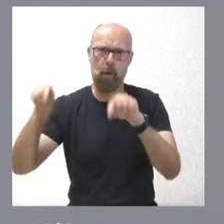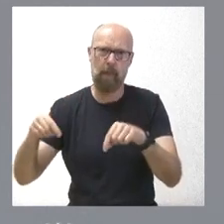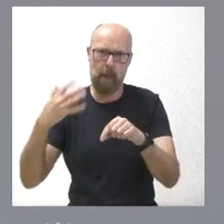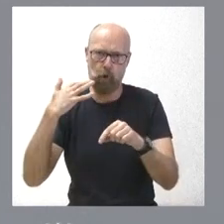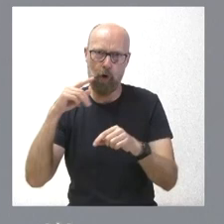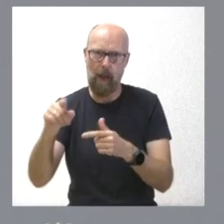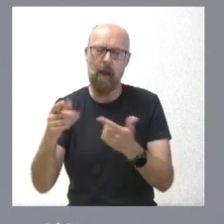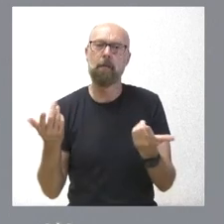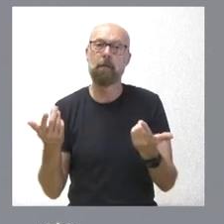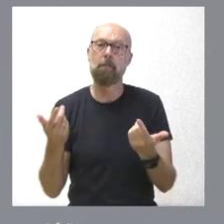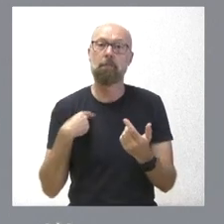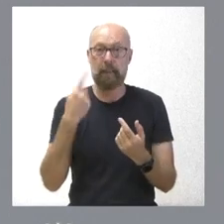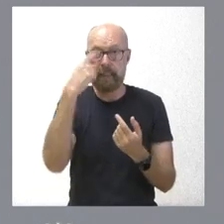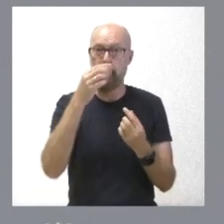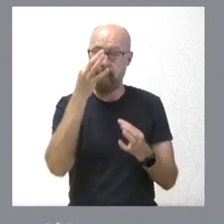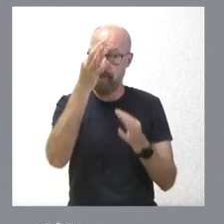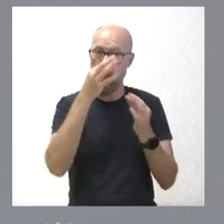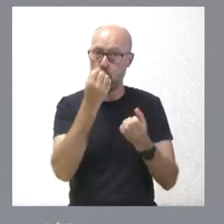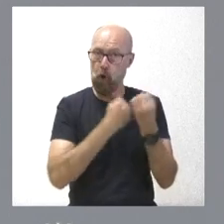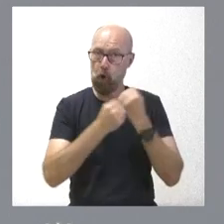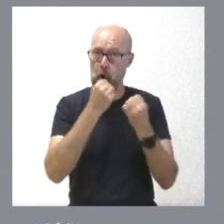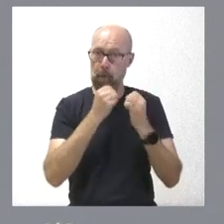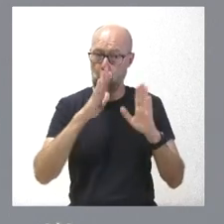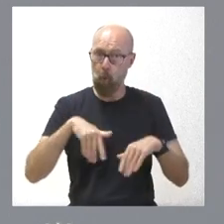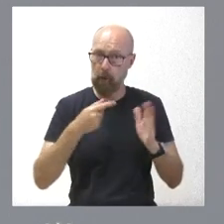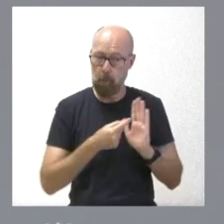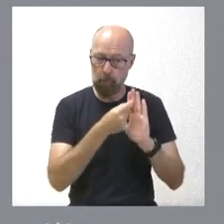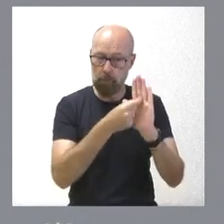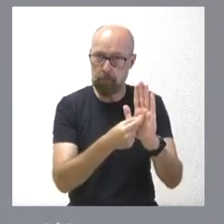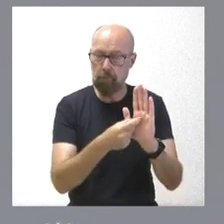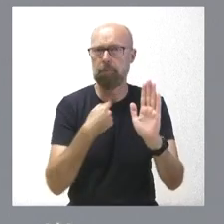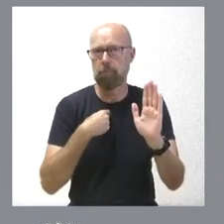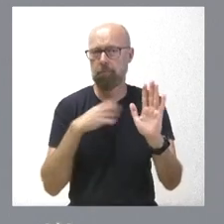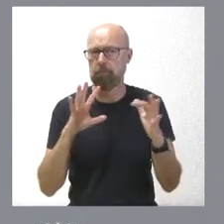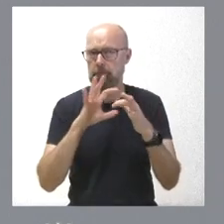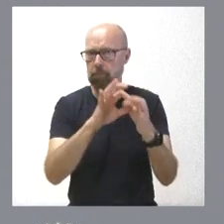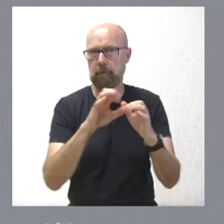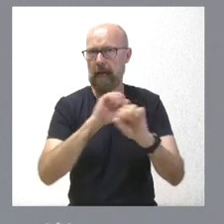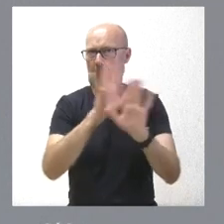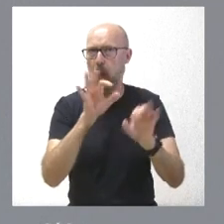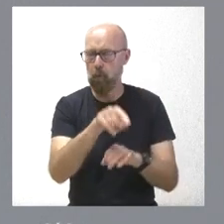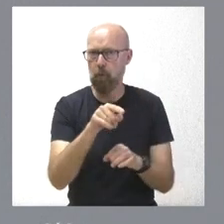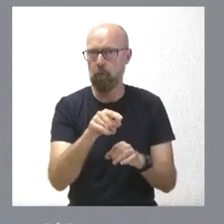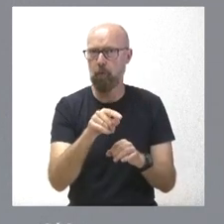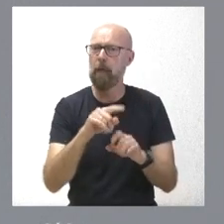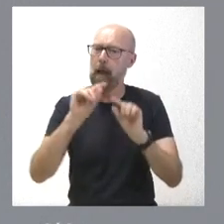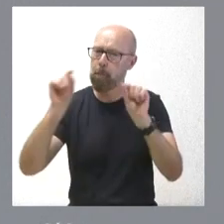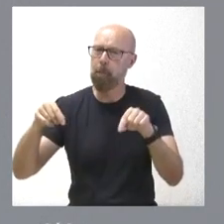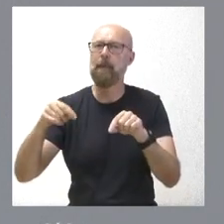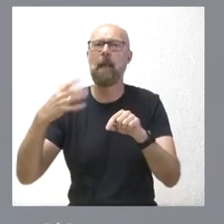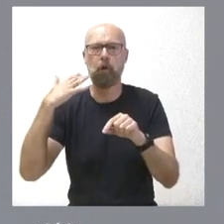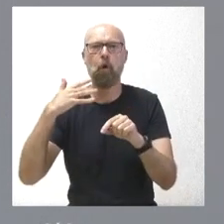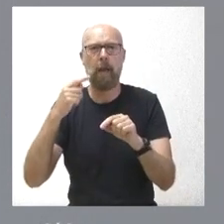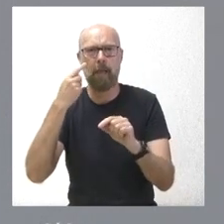económicos que ustedes pueden apreciar van en ese sentido y también la provincia de Soria se puede ver beneficiado de este hecho. Coincidimos con esa